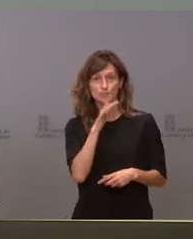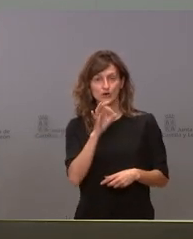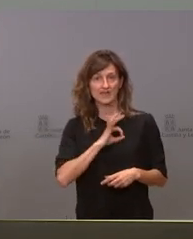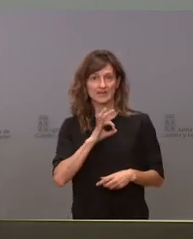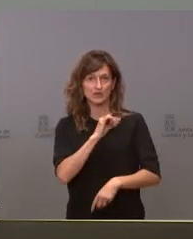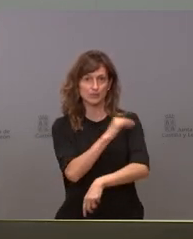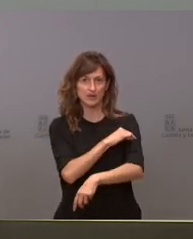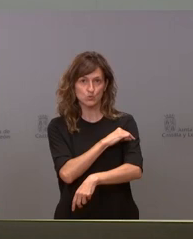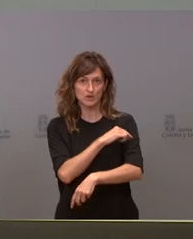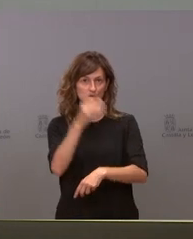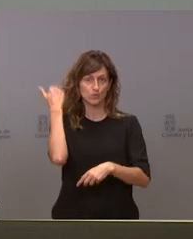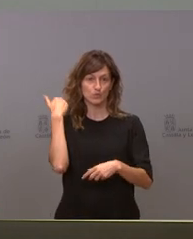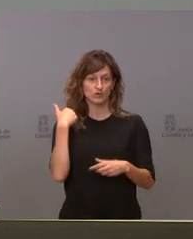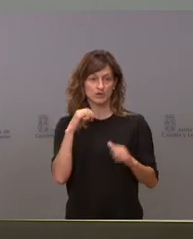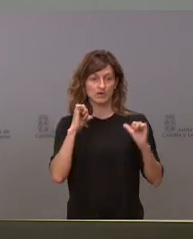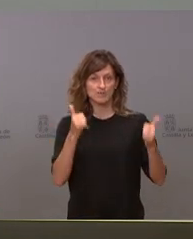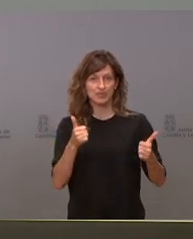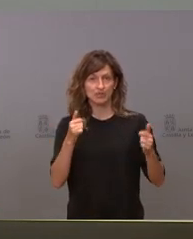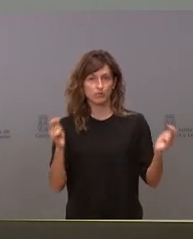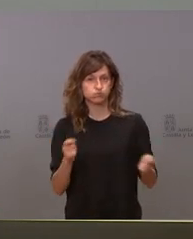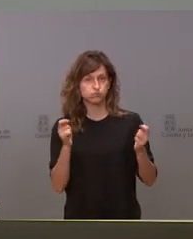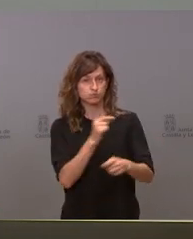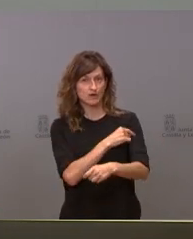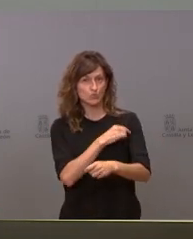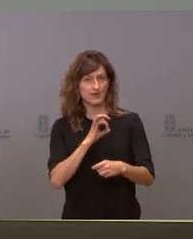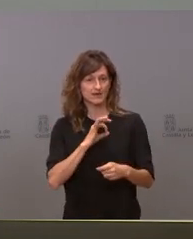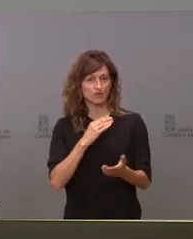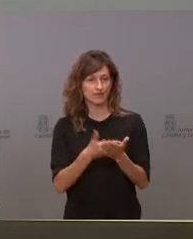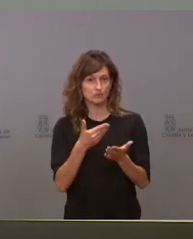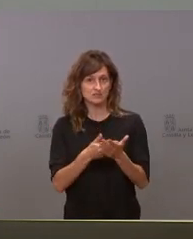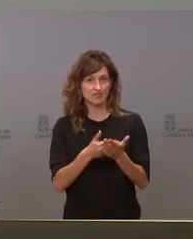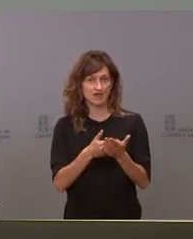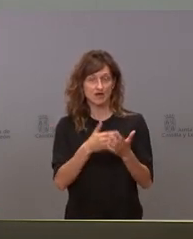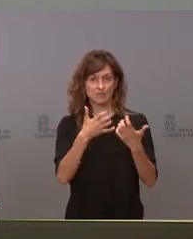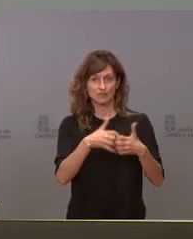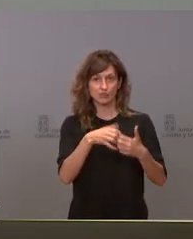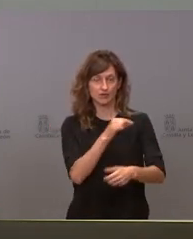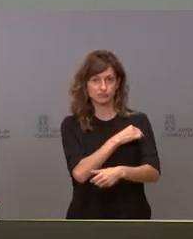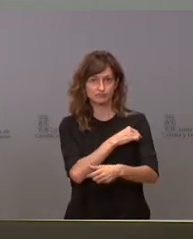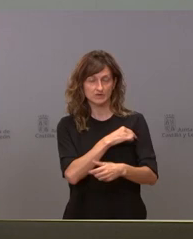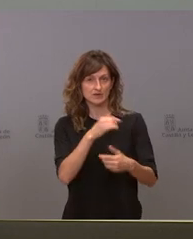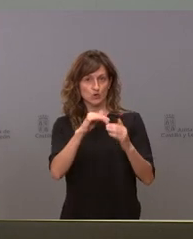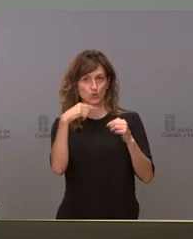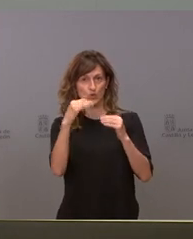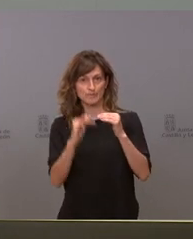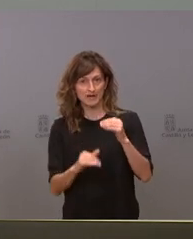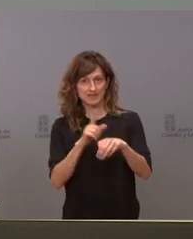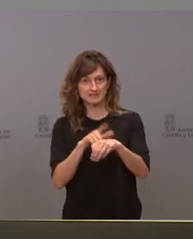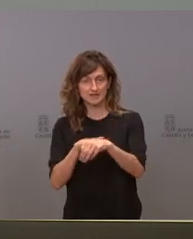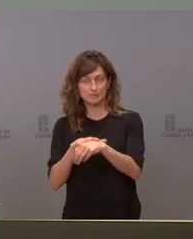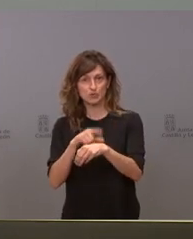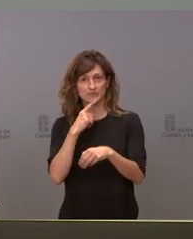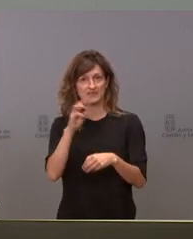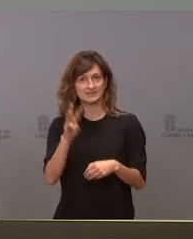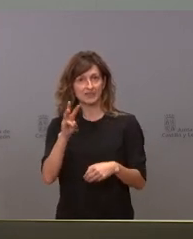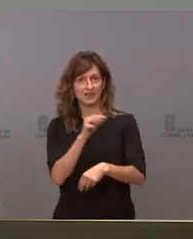enero ya que se empezó a vacunar en enero y sí que se ha demostrado que la eficacia de la vacuna baja se habló de terceras dosis no sé si esta situación les